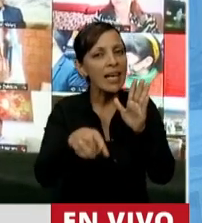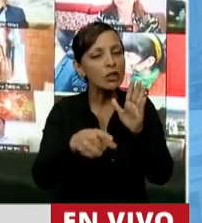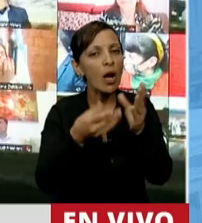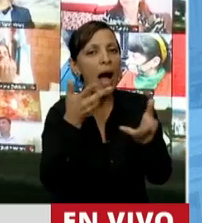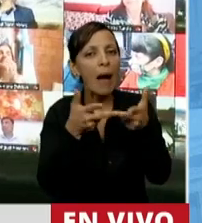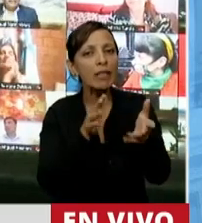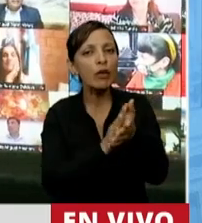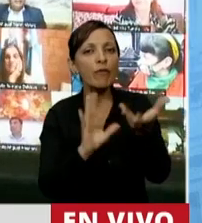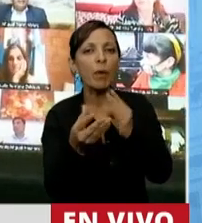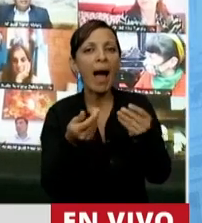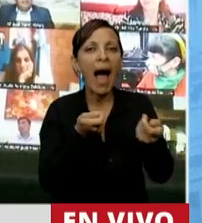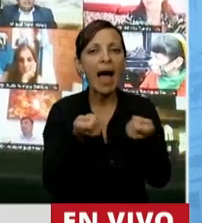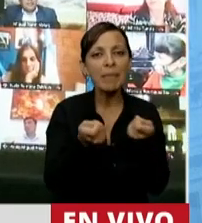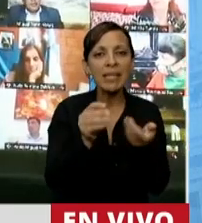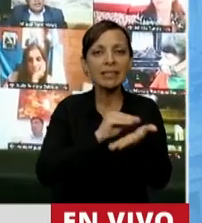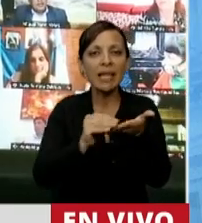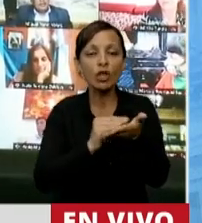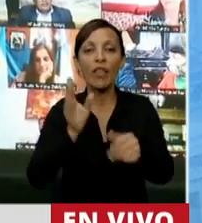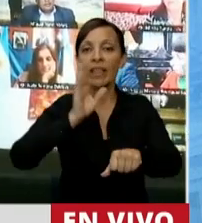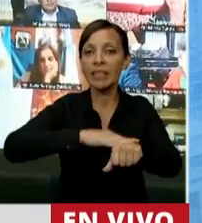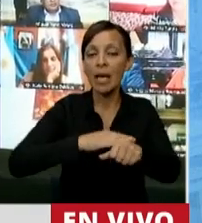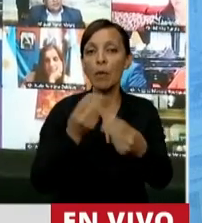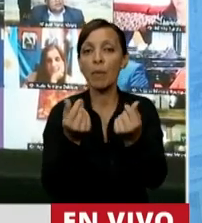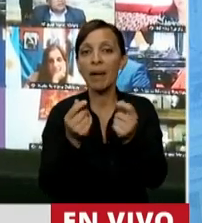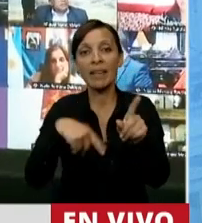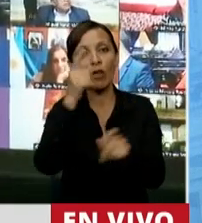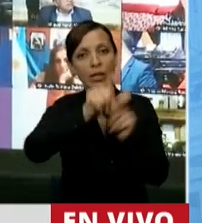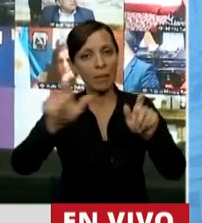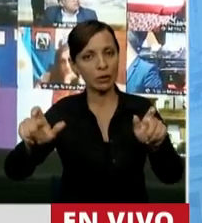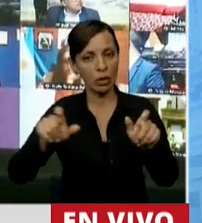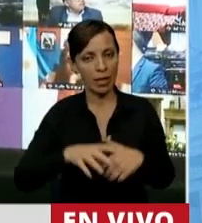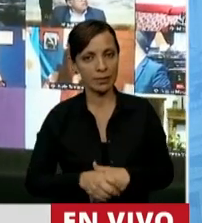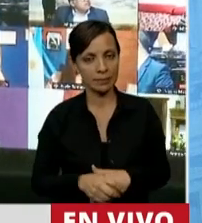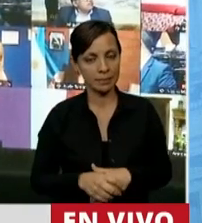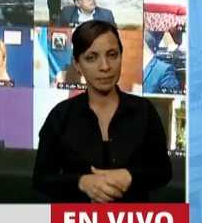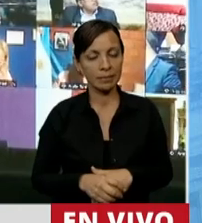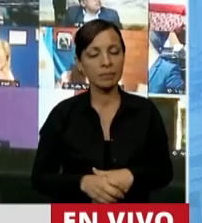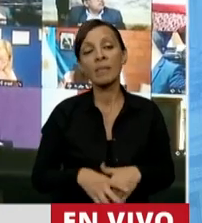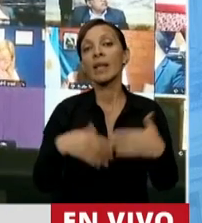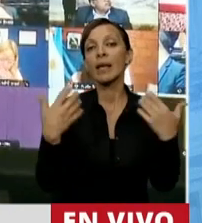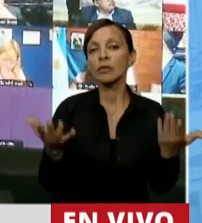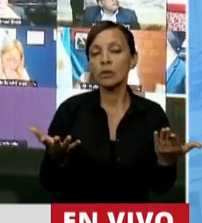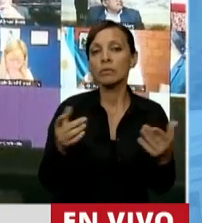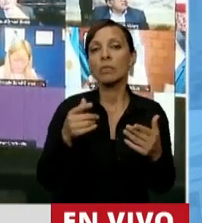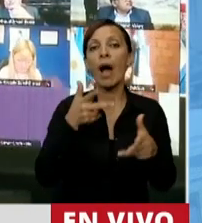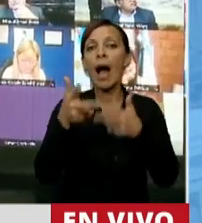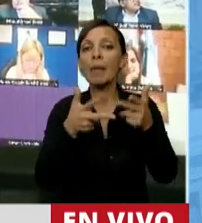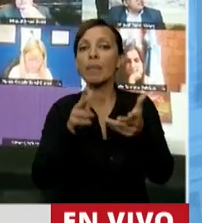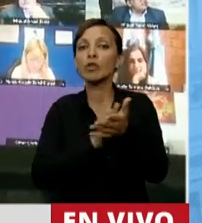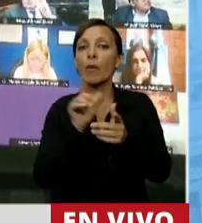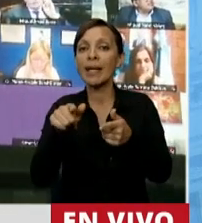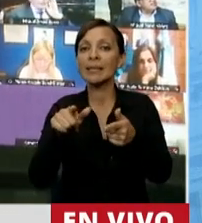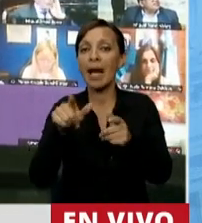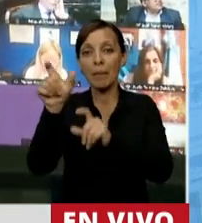administra y se dispone el tiempo y el dinero de otras personas. Entonces, cuando hablamos de esta